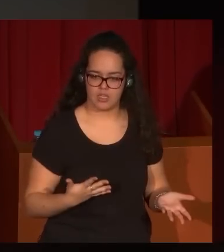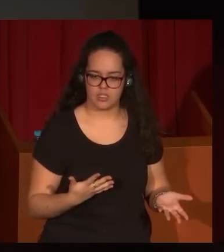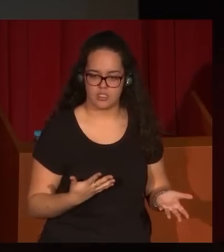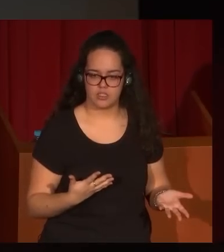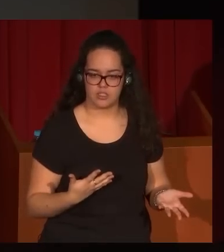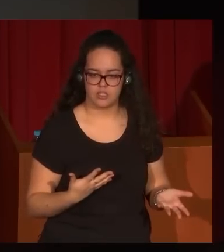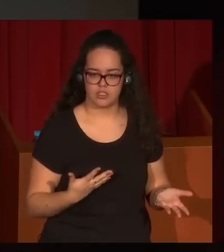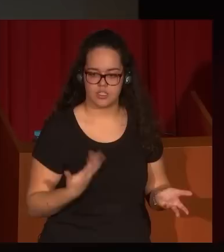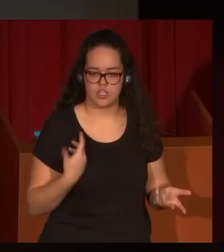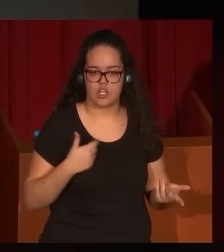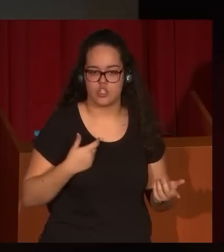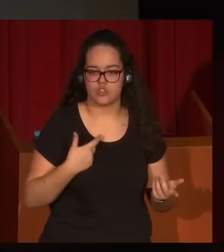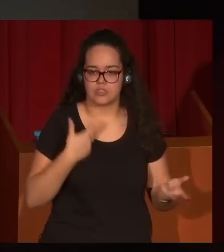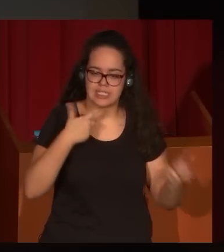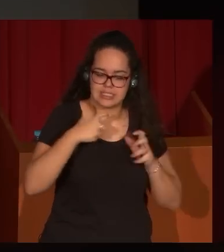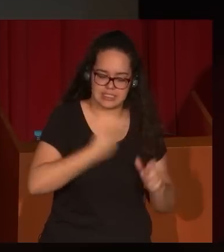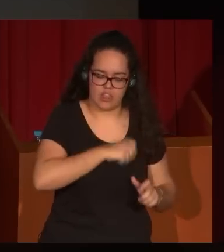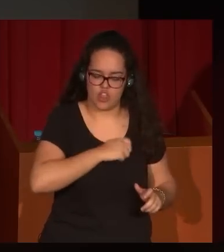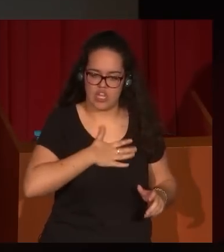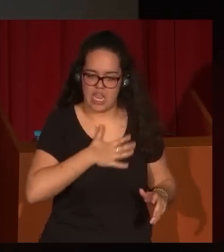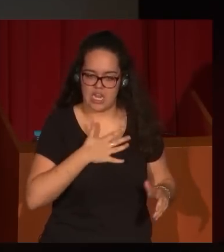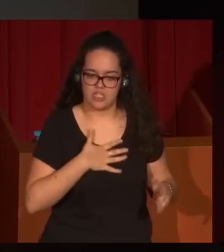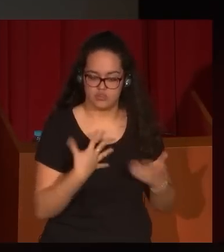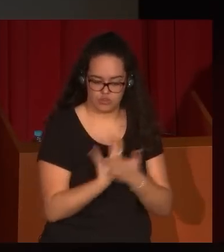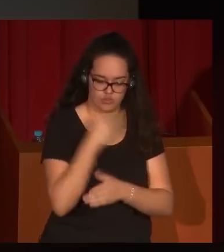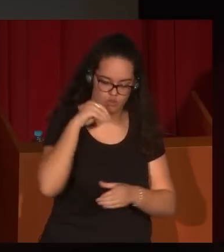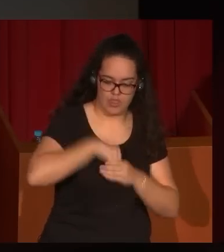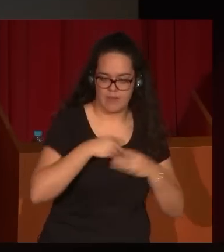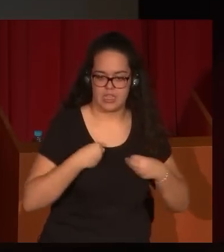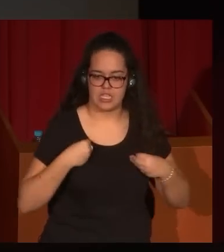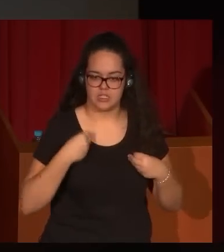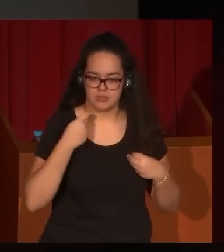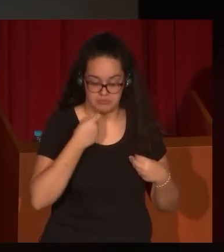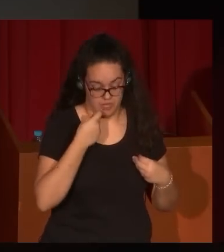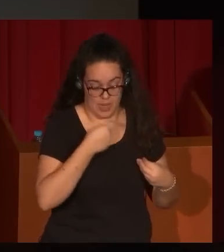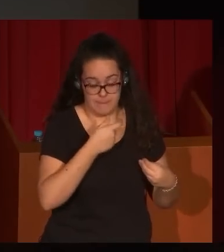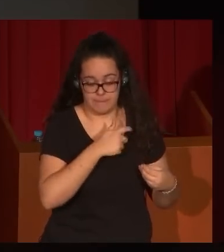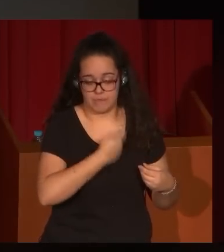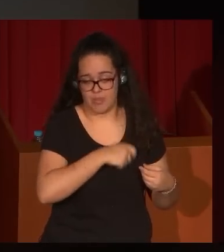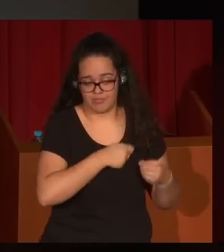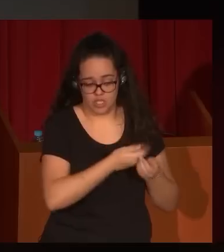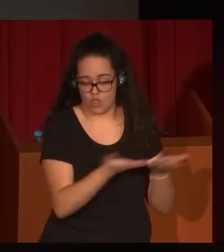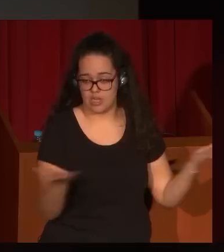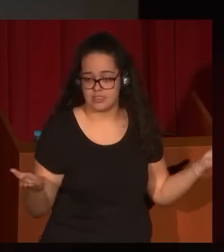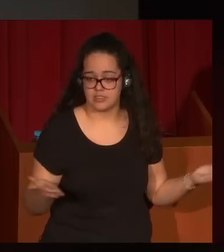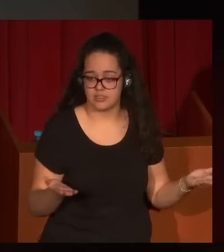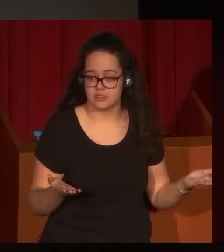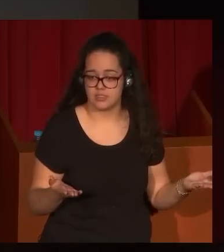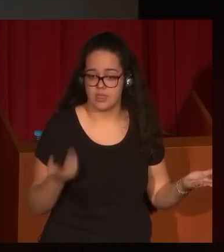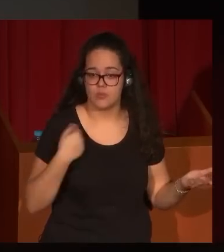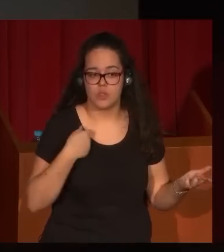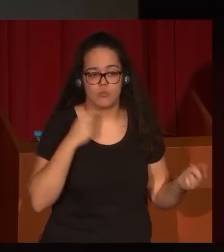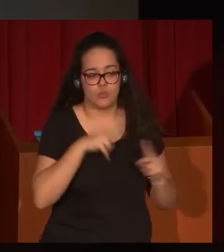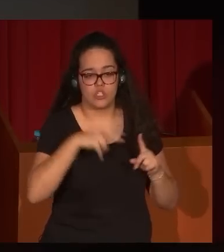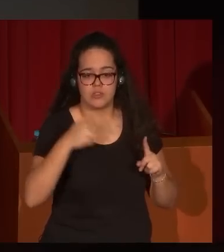signos y los símbolos de lo nacional dentro de toda la vida española. Por supuesto, desde el punto de vista político, por supuesto,